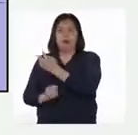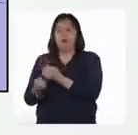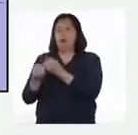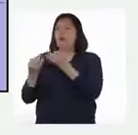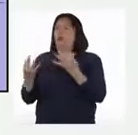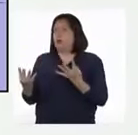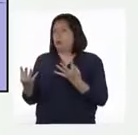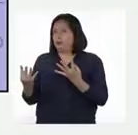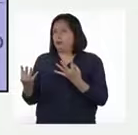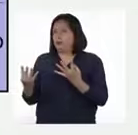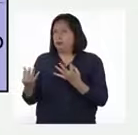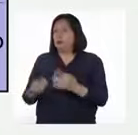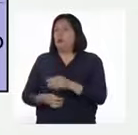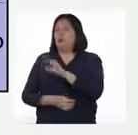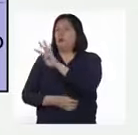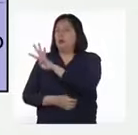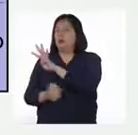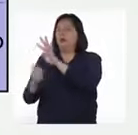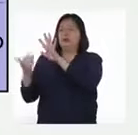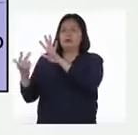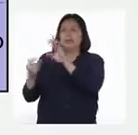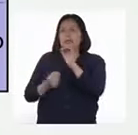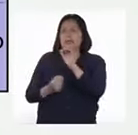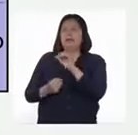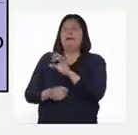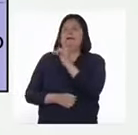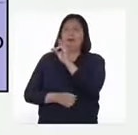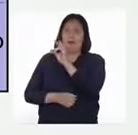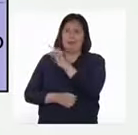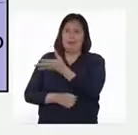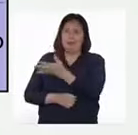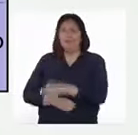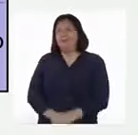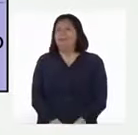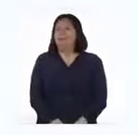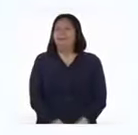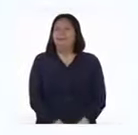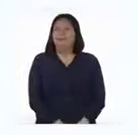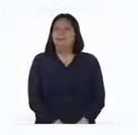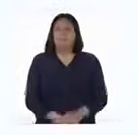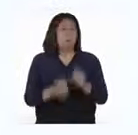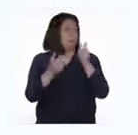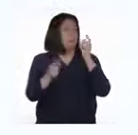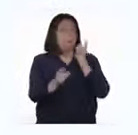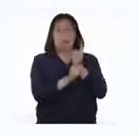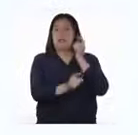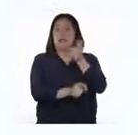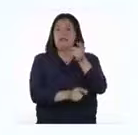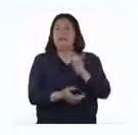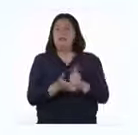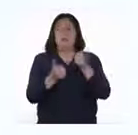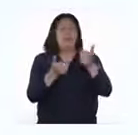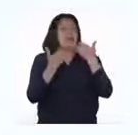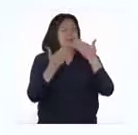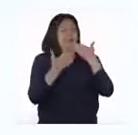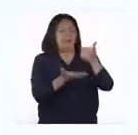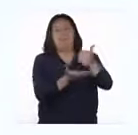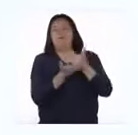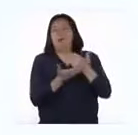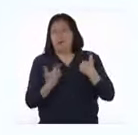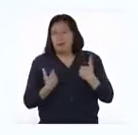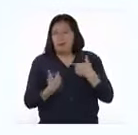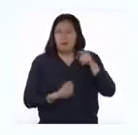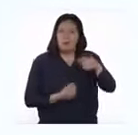da 480 vicuñas. ¡Muy bien! Muchas gracias por tu ayuda.